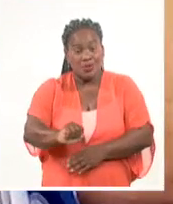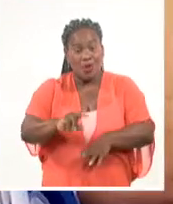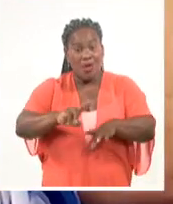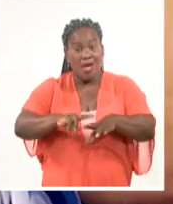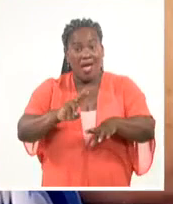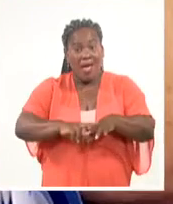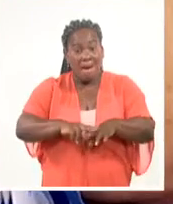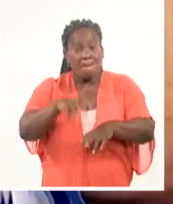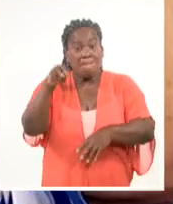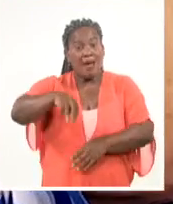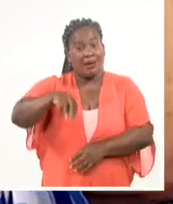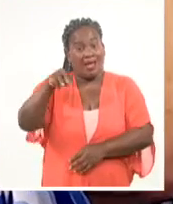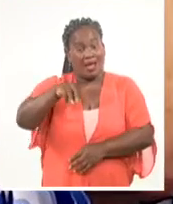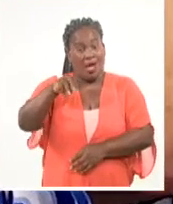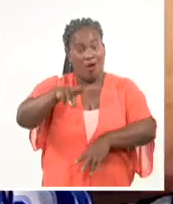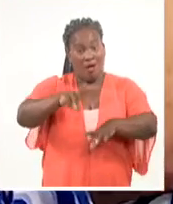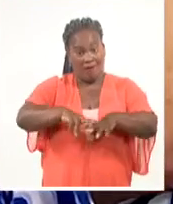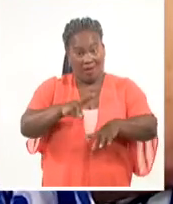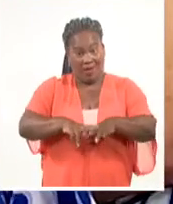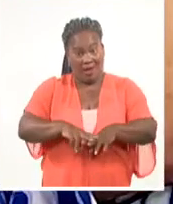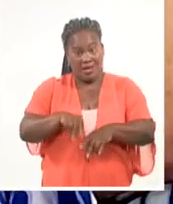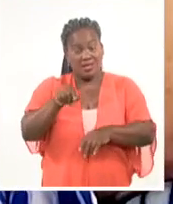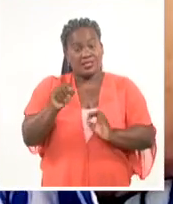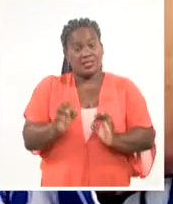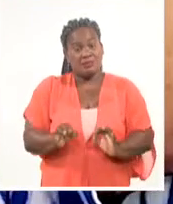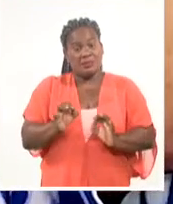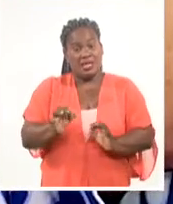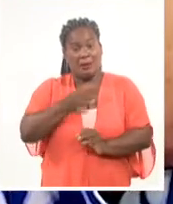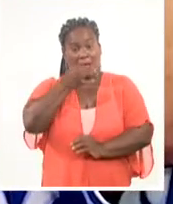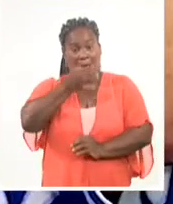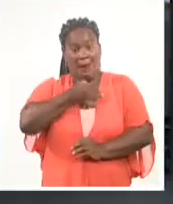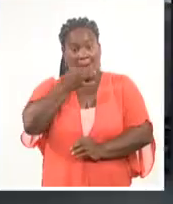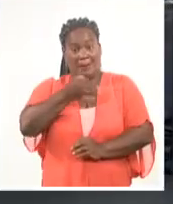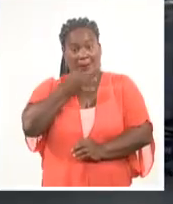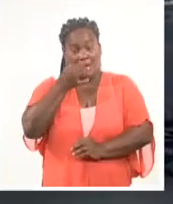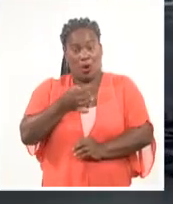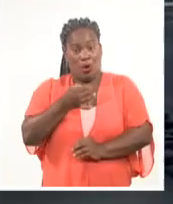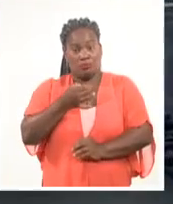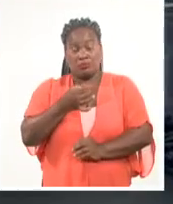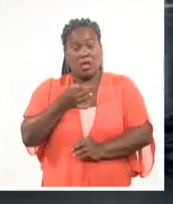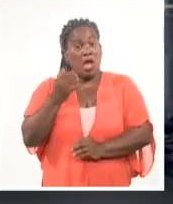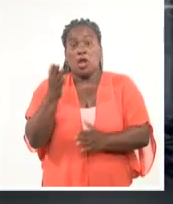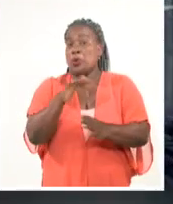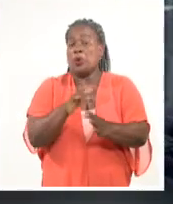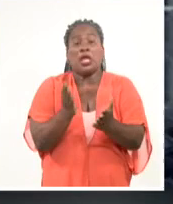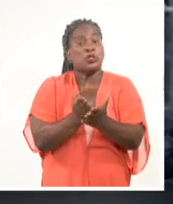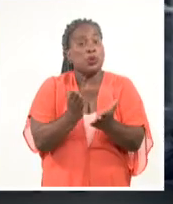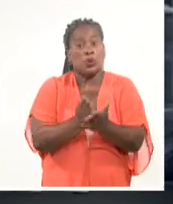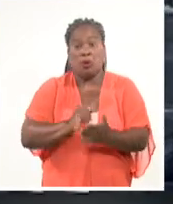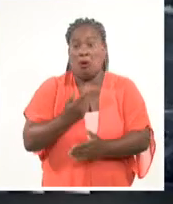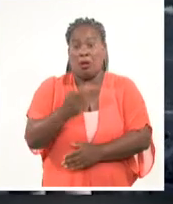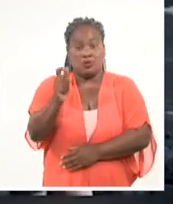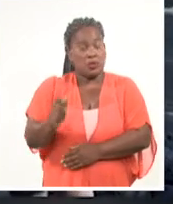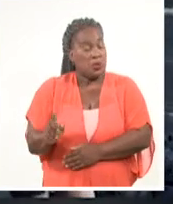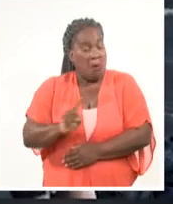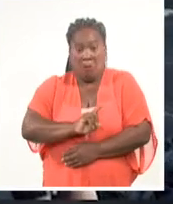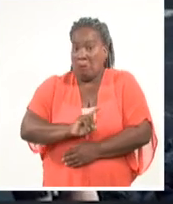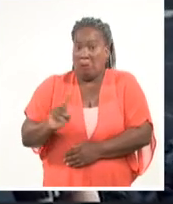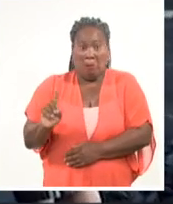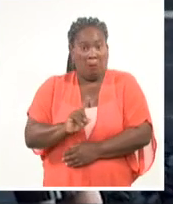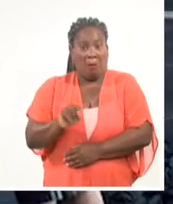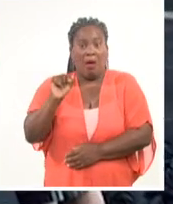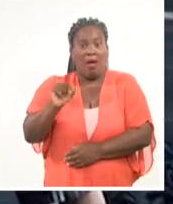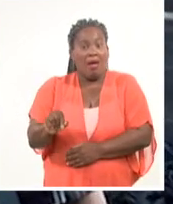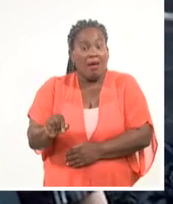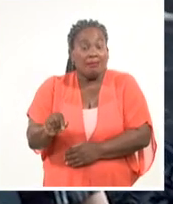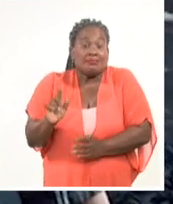Pogoloti en La Habana y como contó en repetidas ocasiones, no llegó a la actuación por vocación sino que fue un camino que se cruzó en su vida como